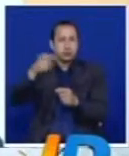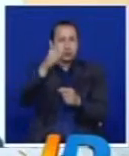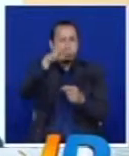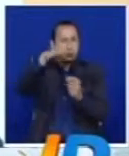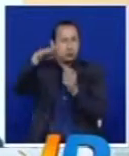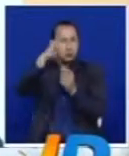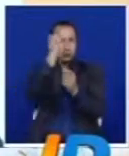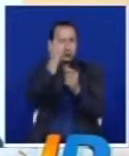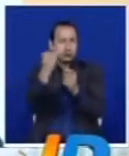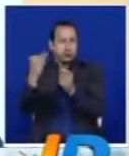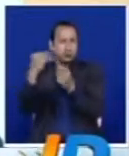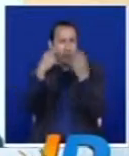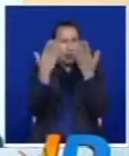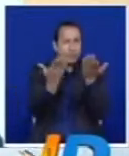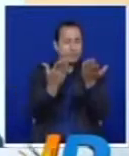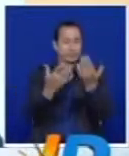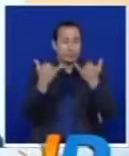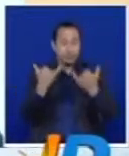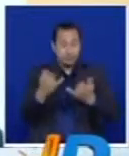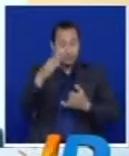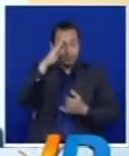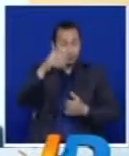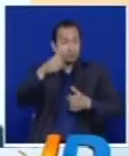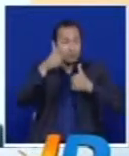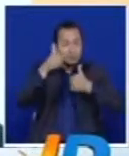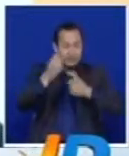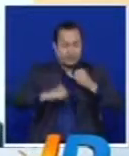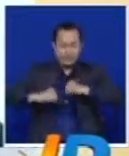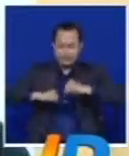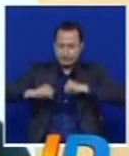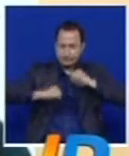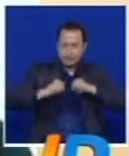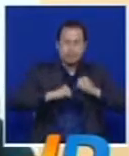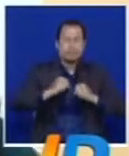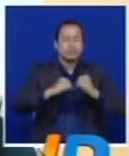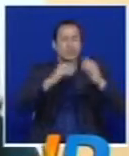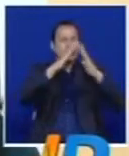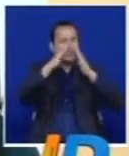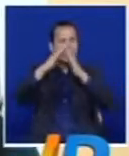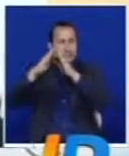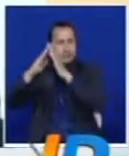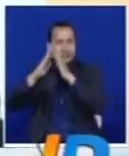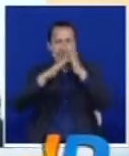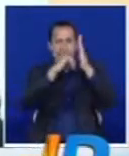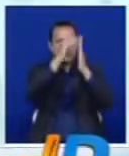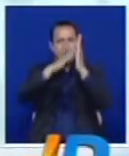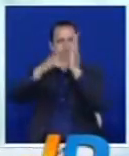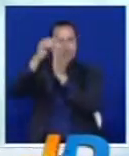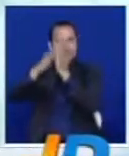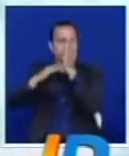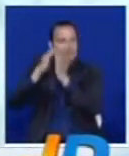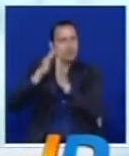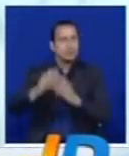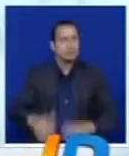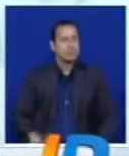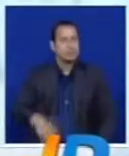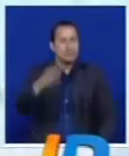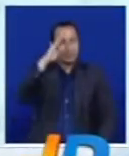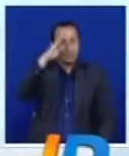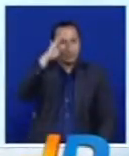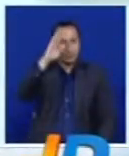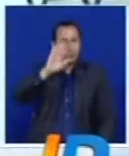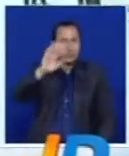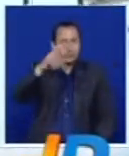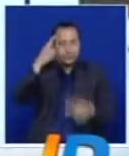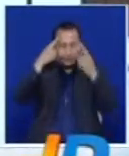haciendo con todos los negocios, ya que fuimos los más afectados. La policía metropolitana adoptó